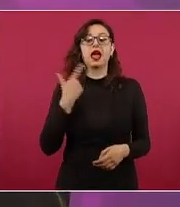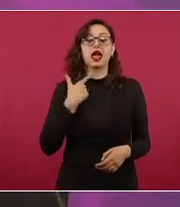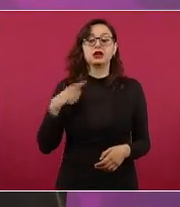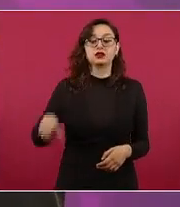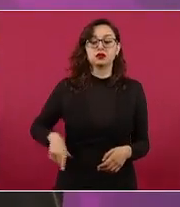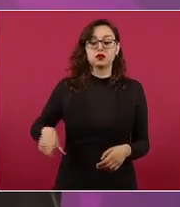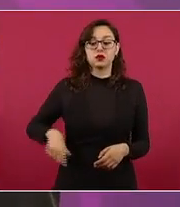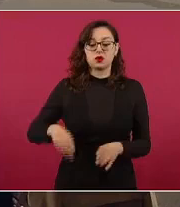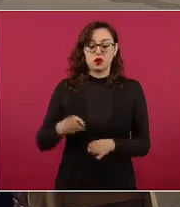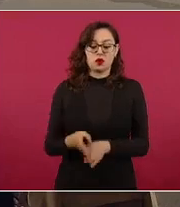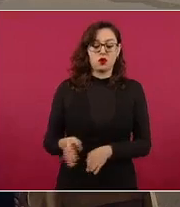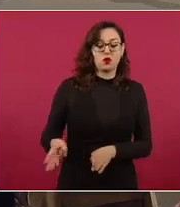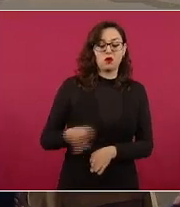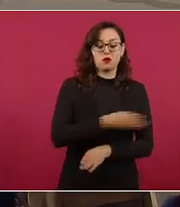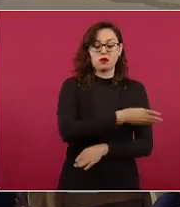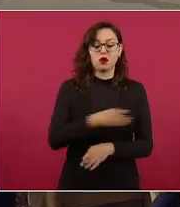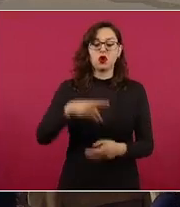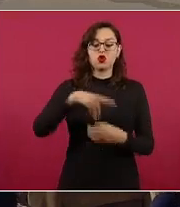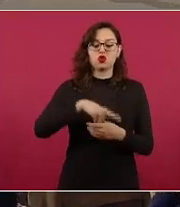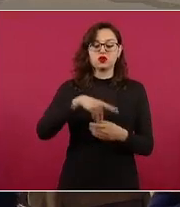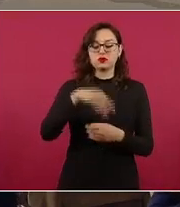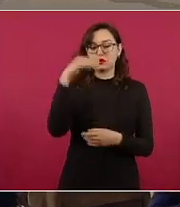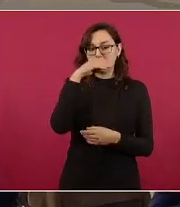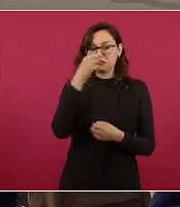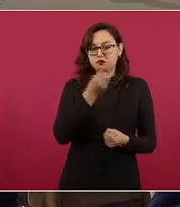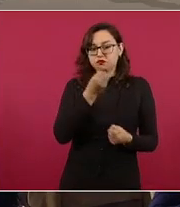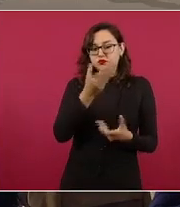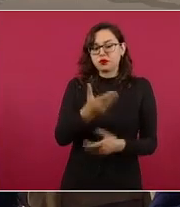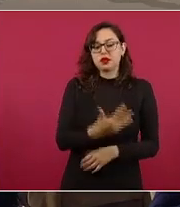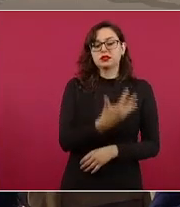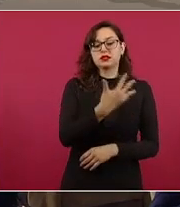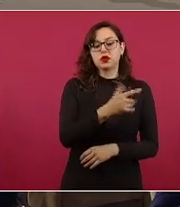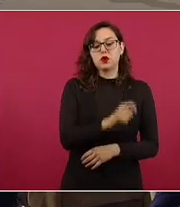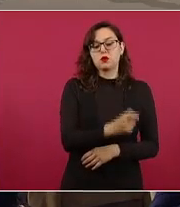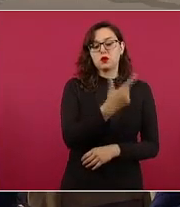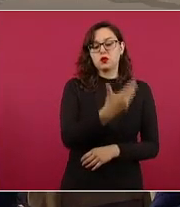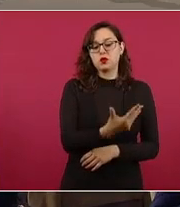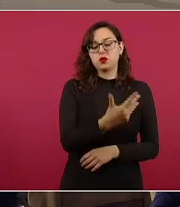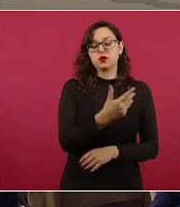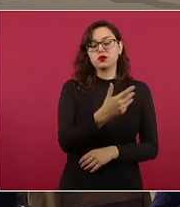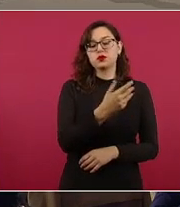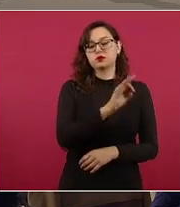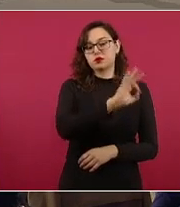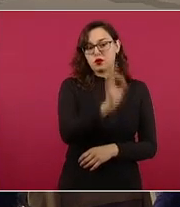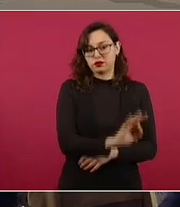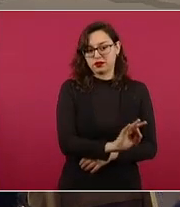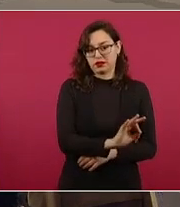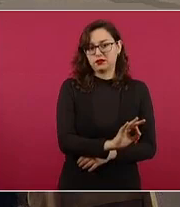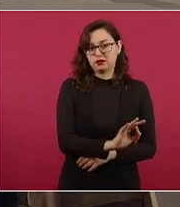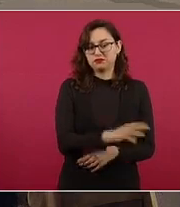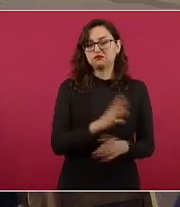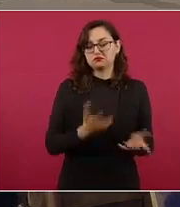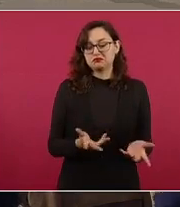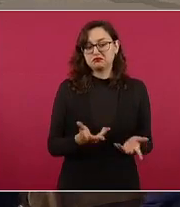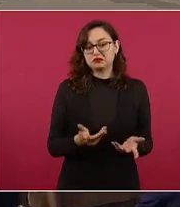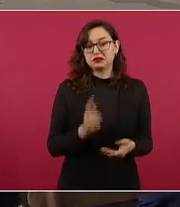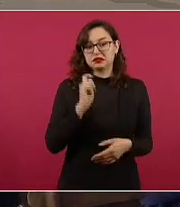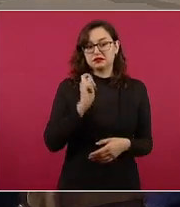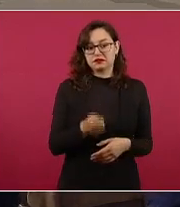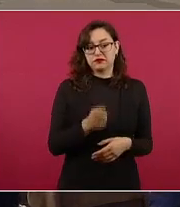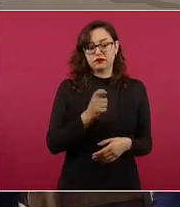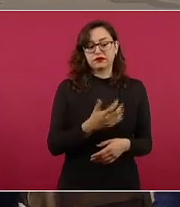altruista de 5.1 por ciento, es decir, de todos los paquetes de sangre que finalmente se producían,